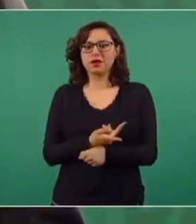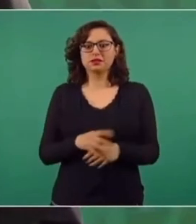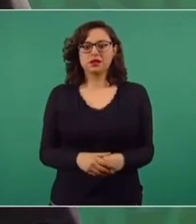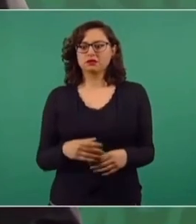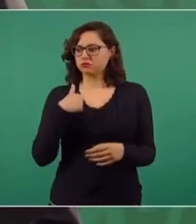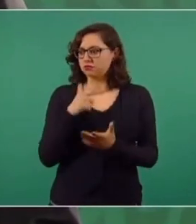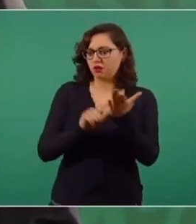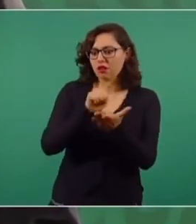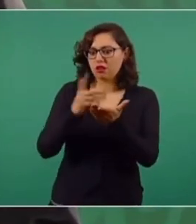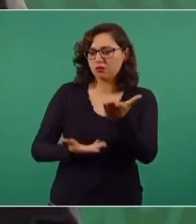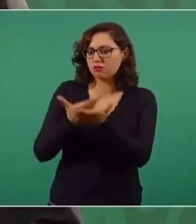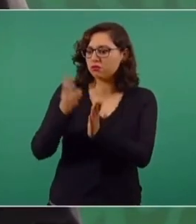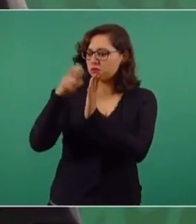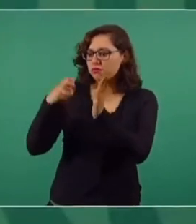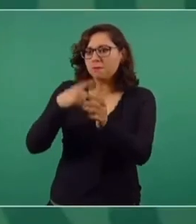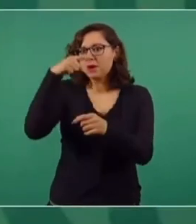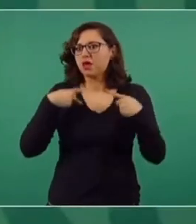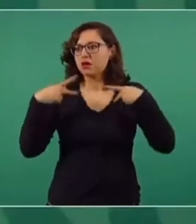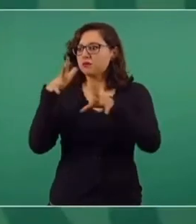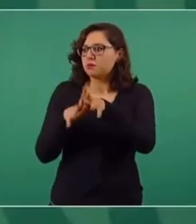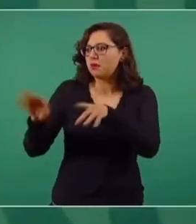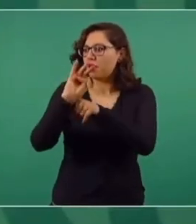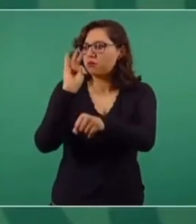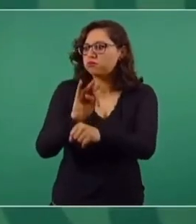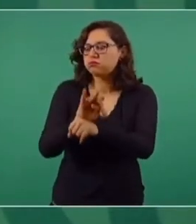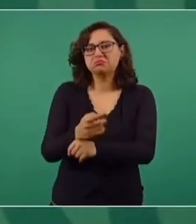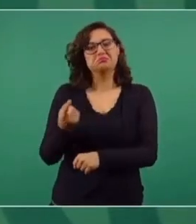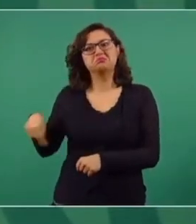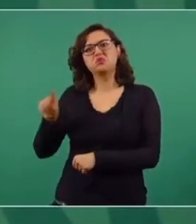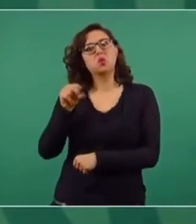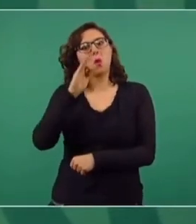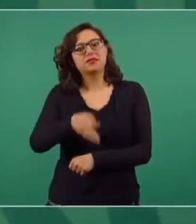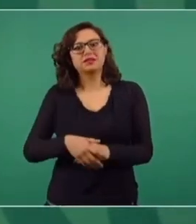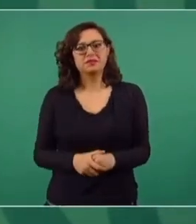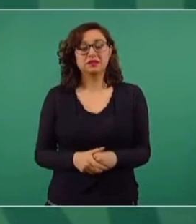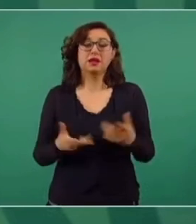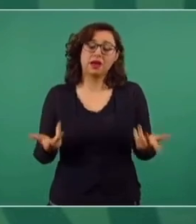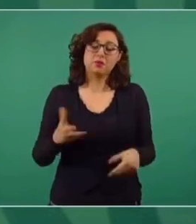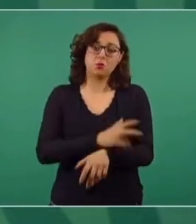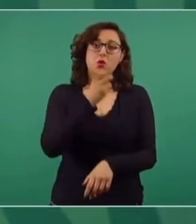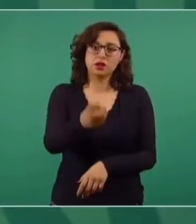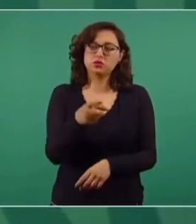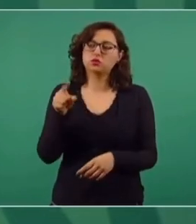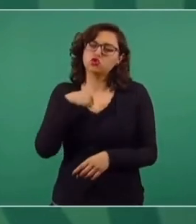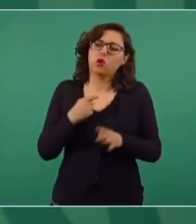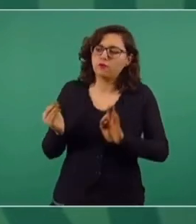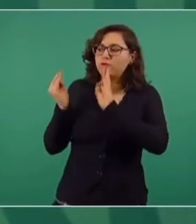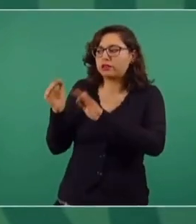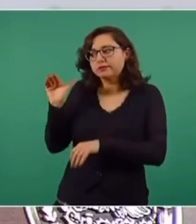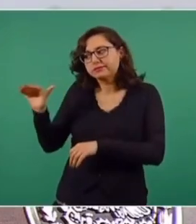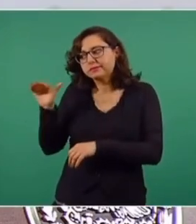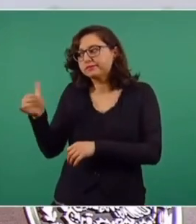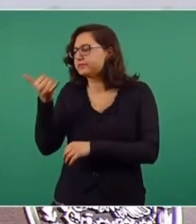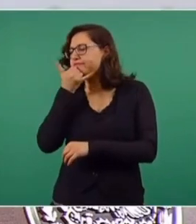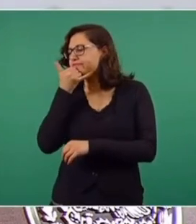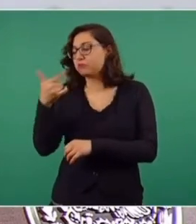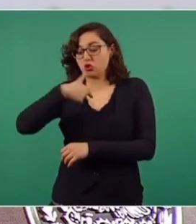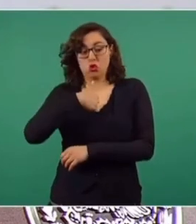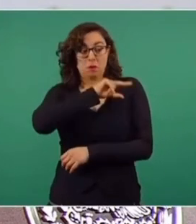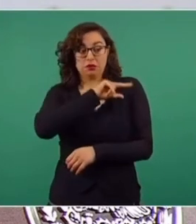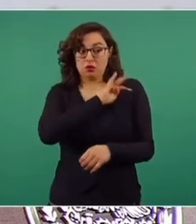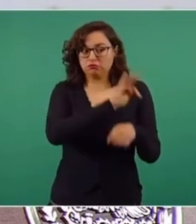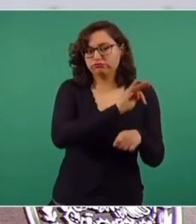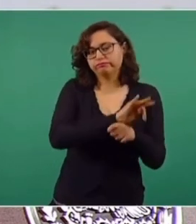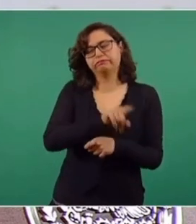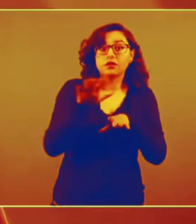todos de qué se trata, que nosotros no vamos nunca a estar defendiendo facciosamente intereses particulares que